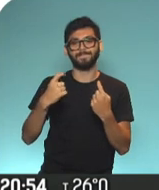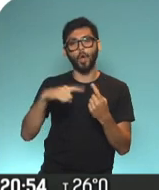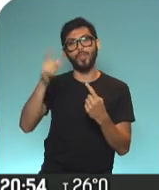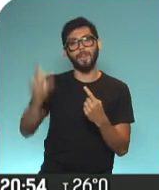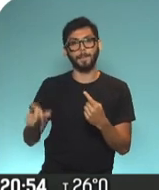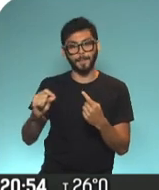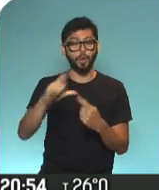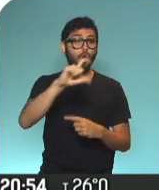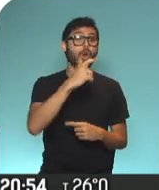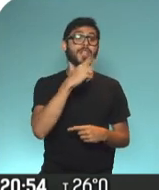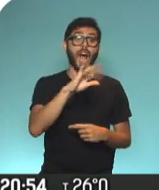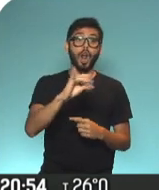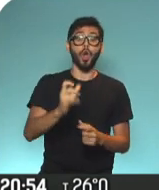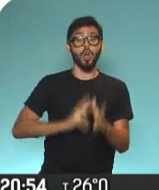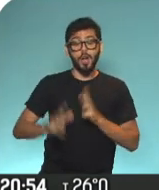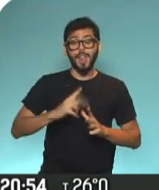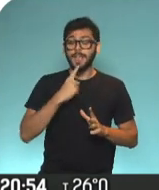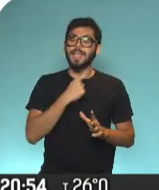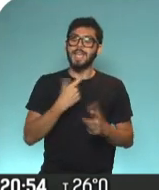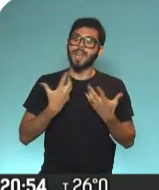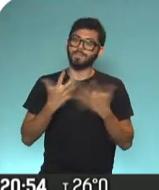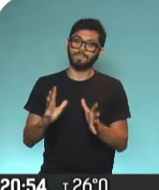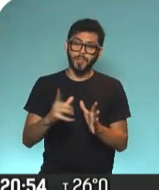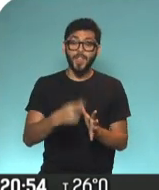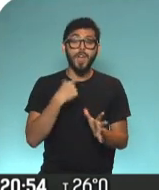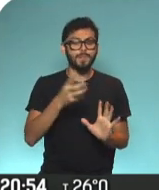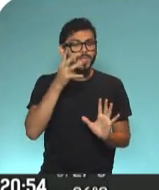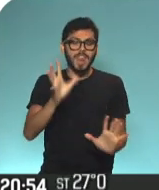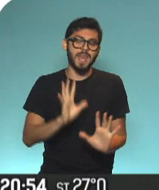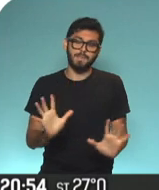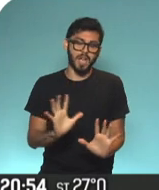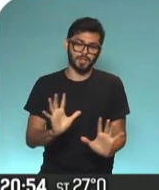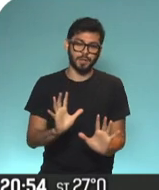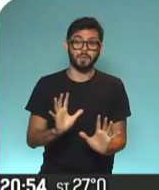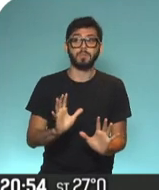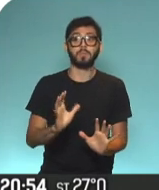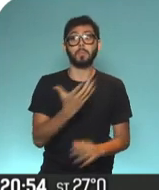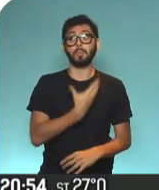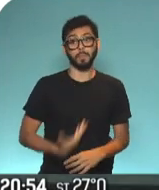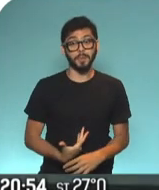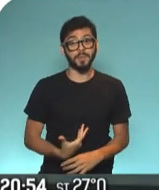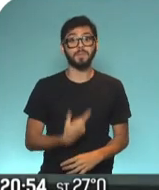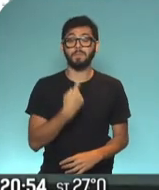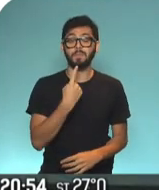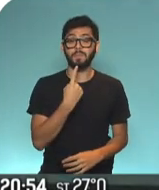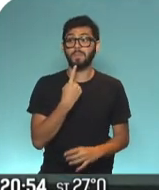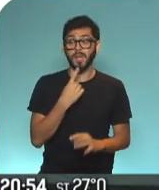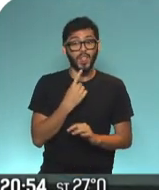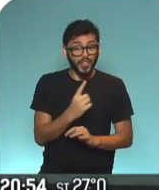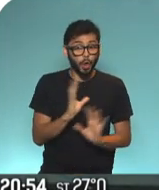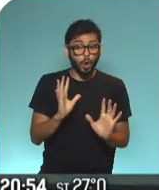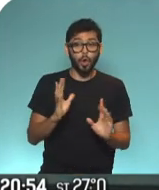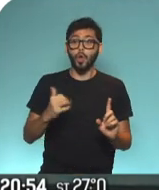explicaciones que de Lozardo manifestó su intención de irse, dijo que está agobiada. También confirmó el presidente que por ahora no tiene el